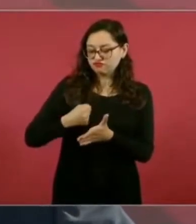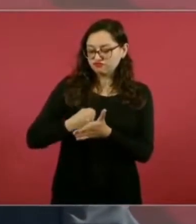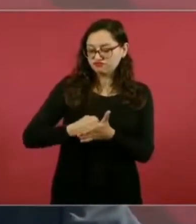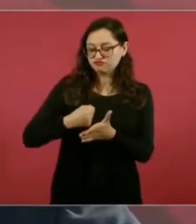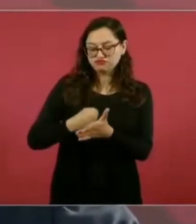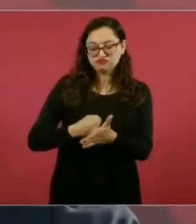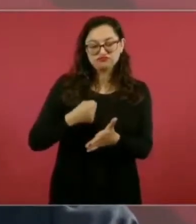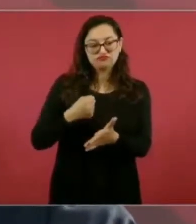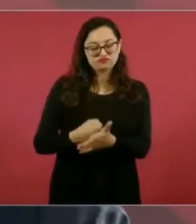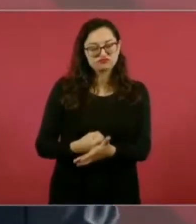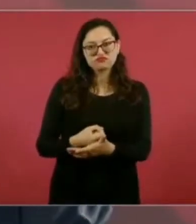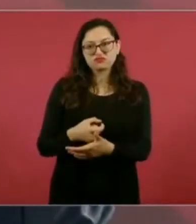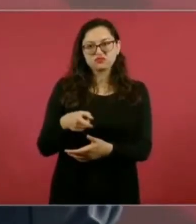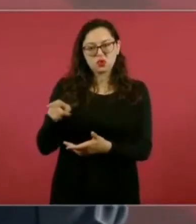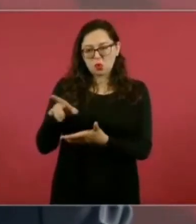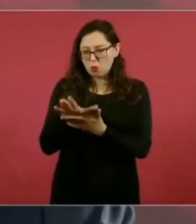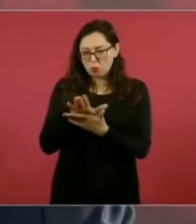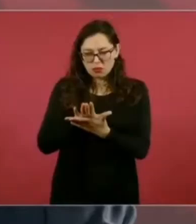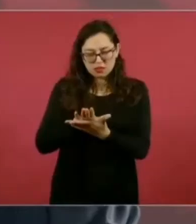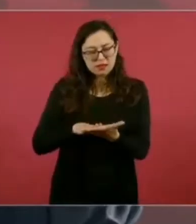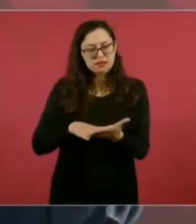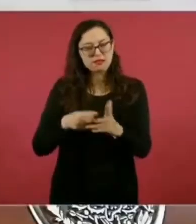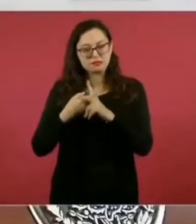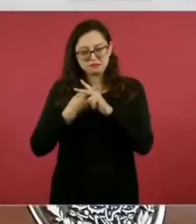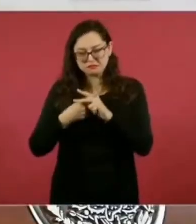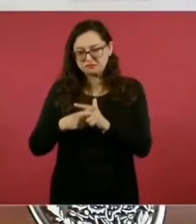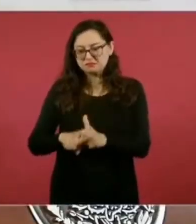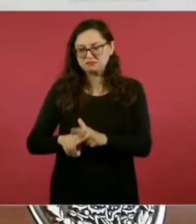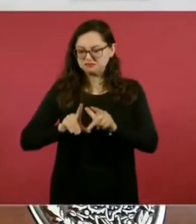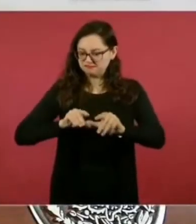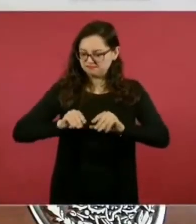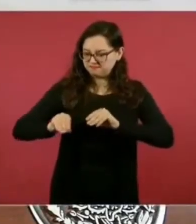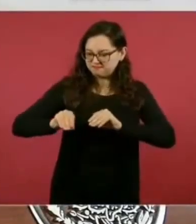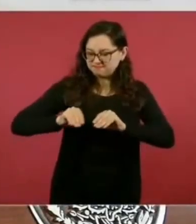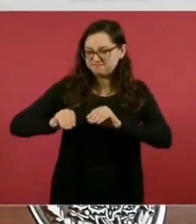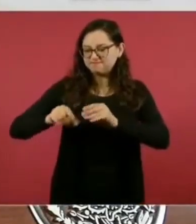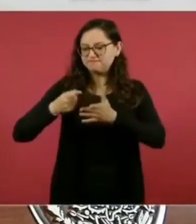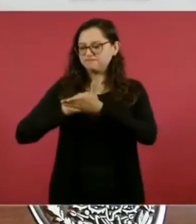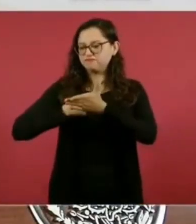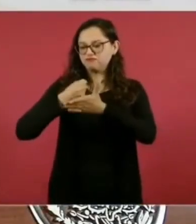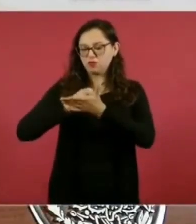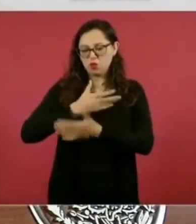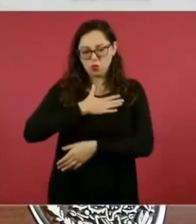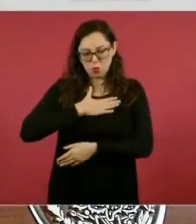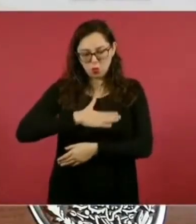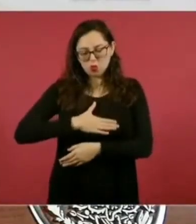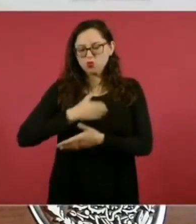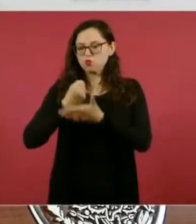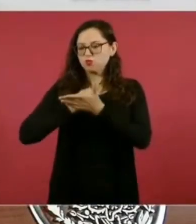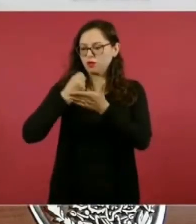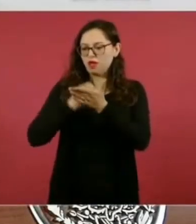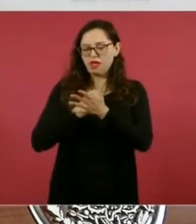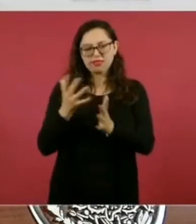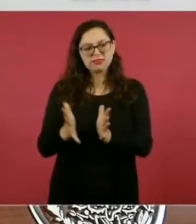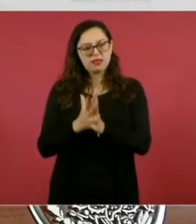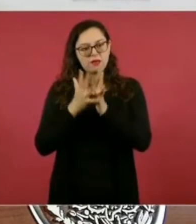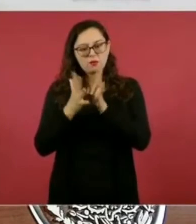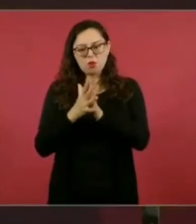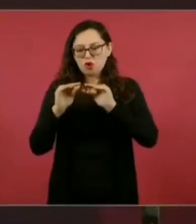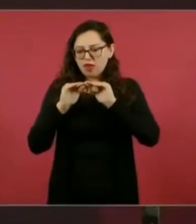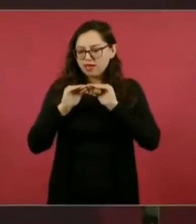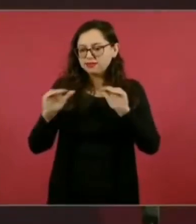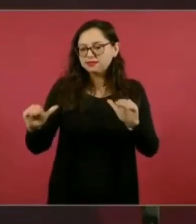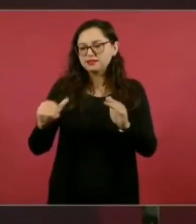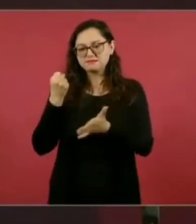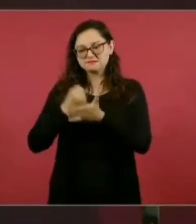desde abajo, en la lucha por la justicia, en la lucha por la democracia, en la lucha por la defensa de nuestra